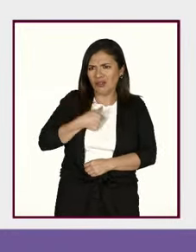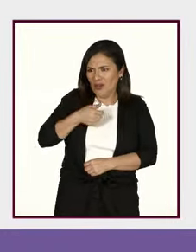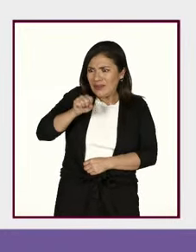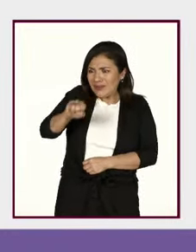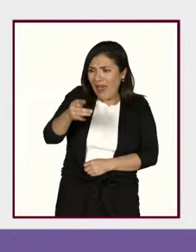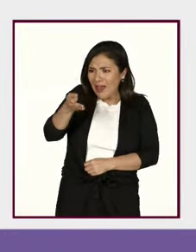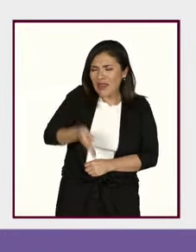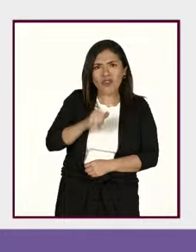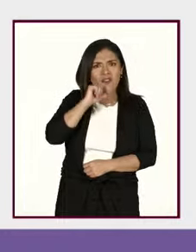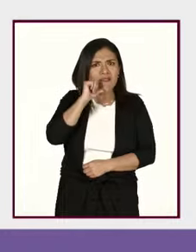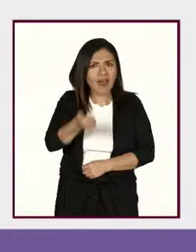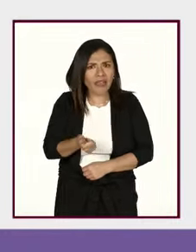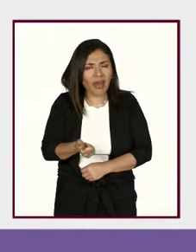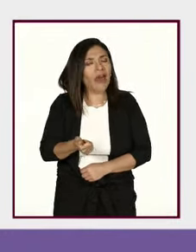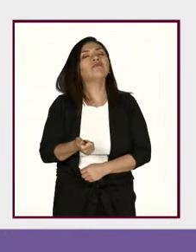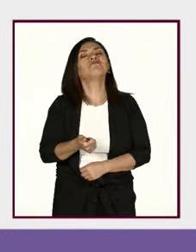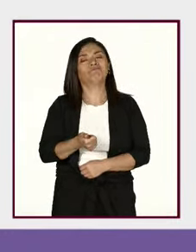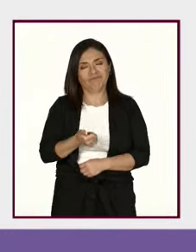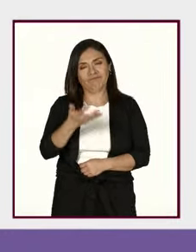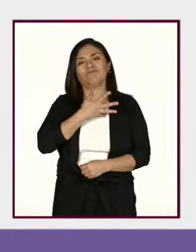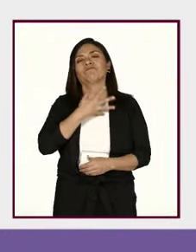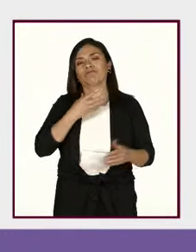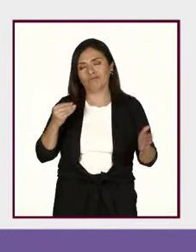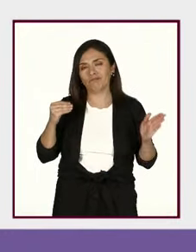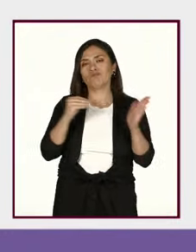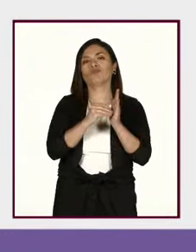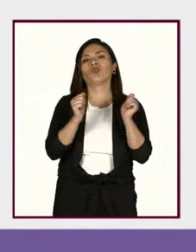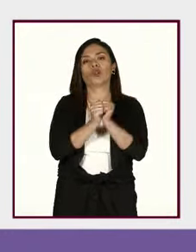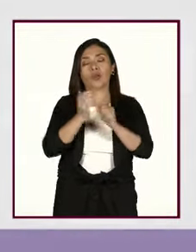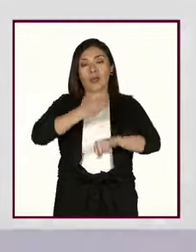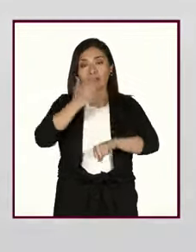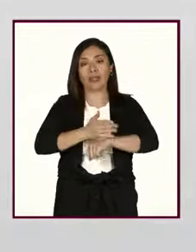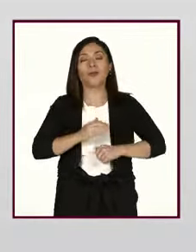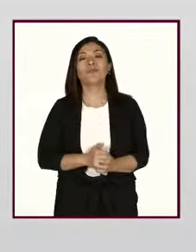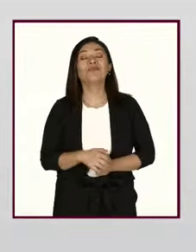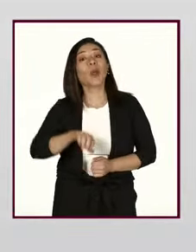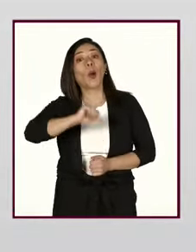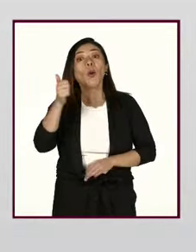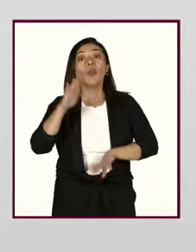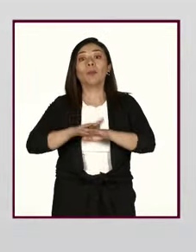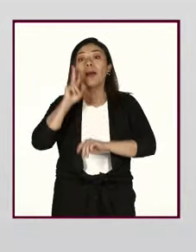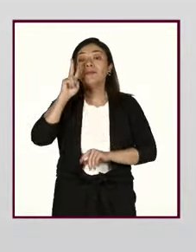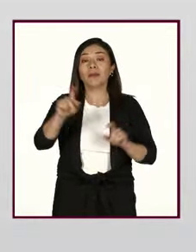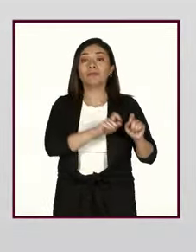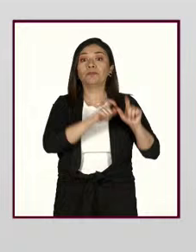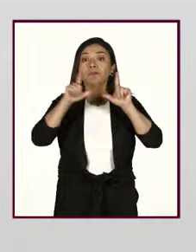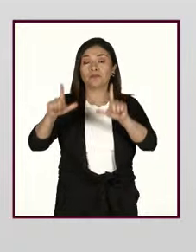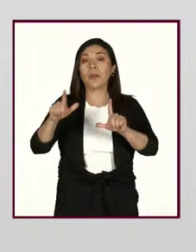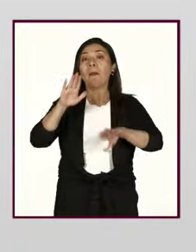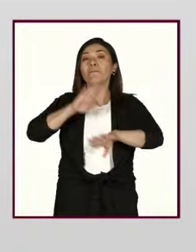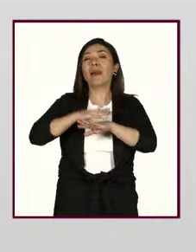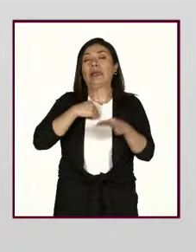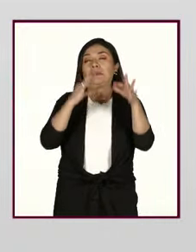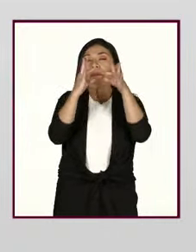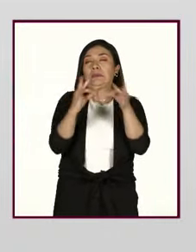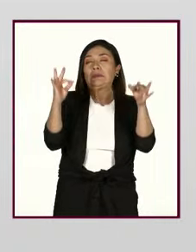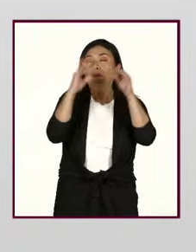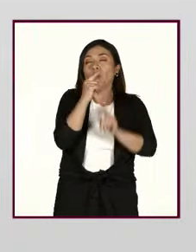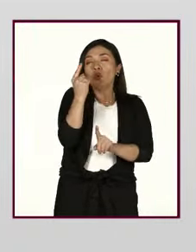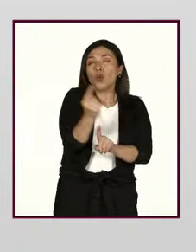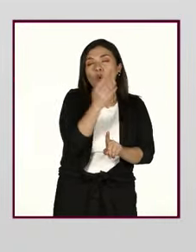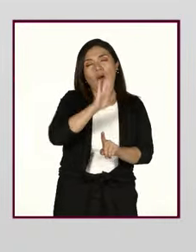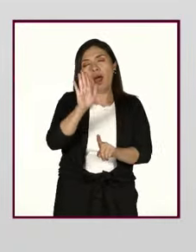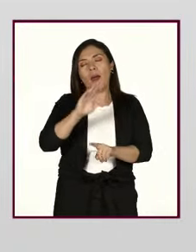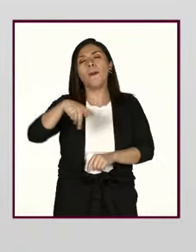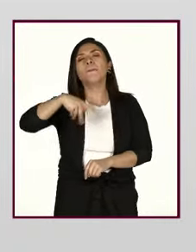aprobación o sin su autorización. Y en las siguientes diapositivas en las cuales tampoco me voy a detener de una en una,